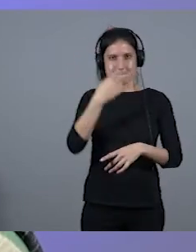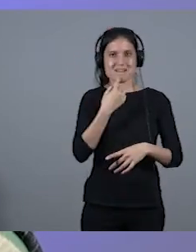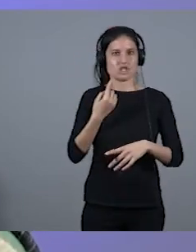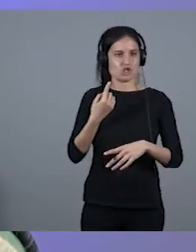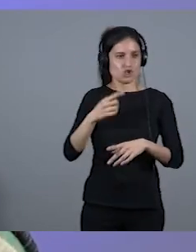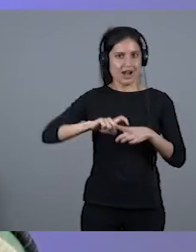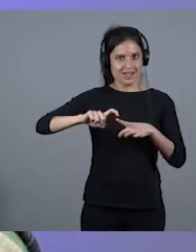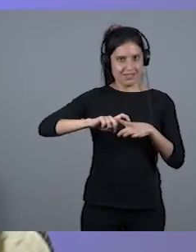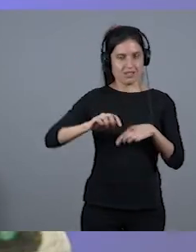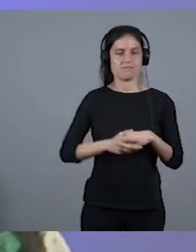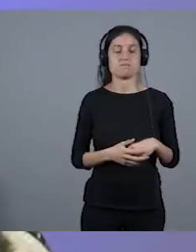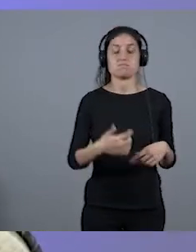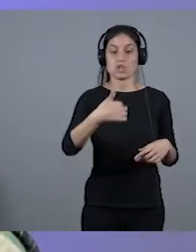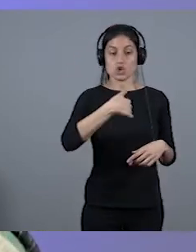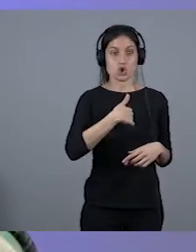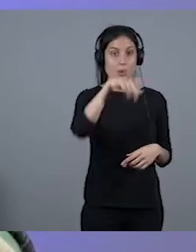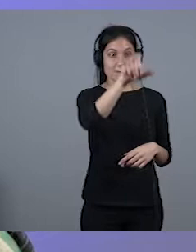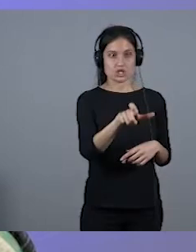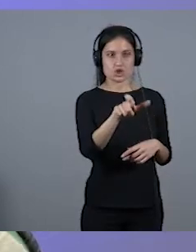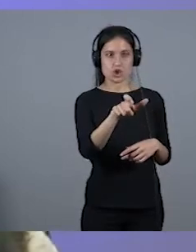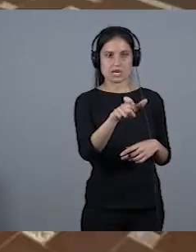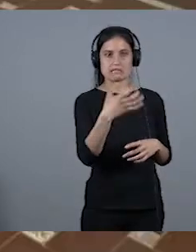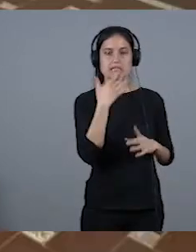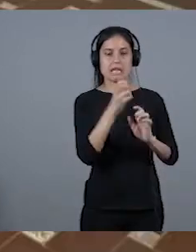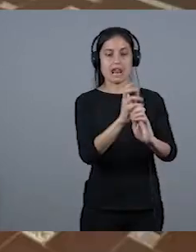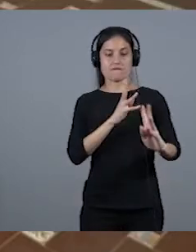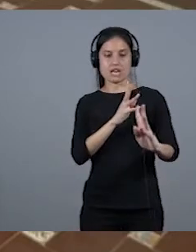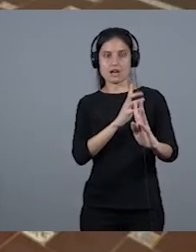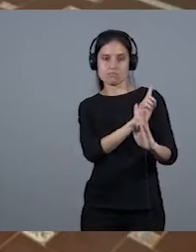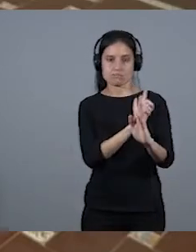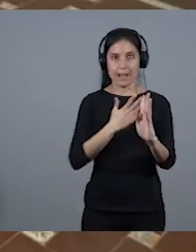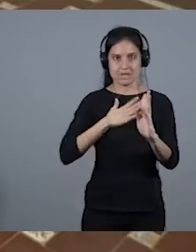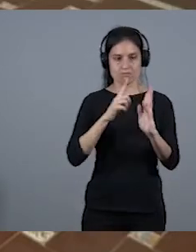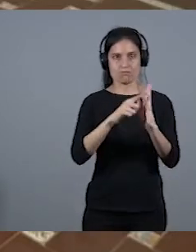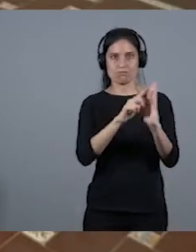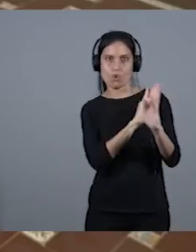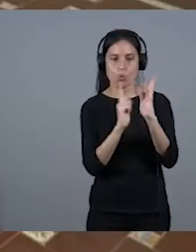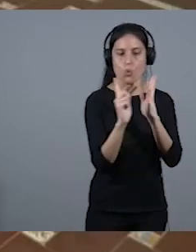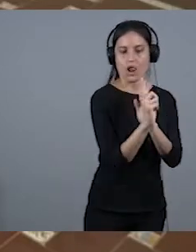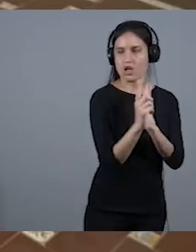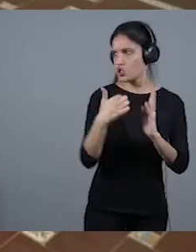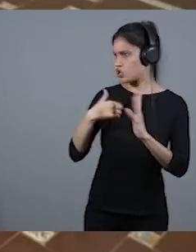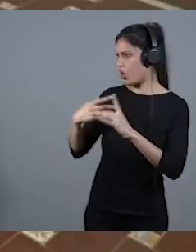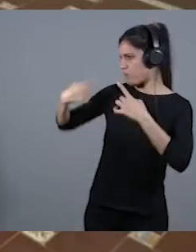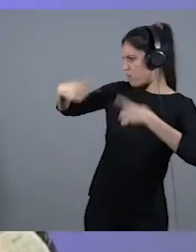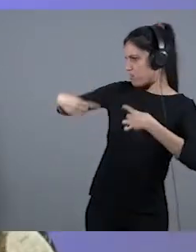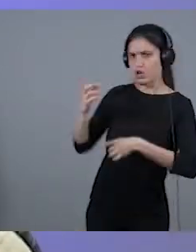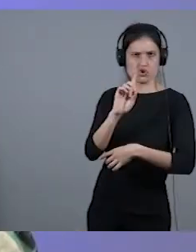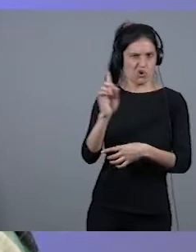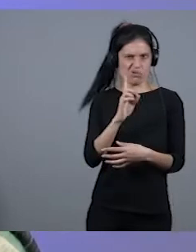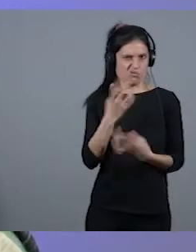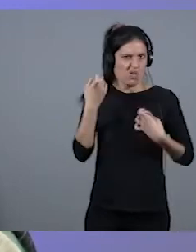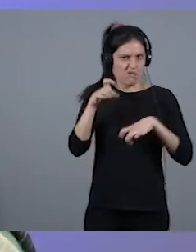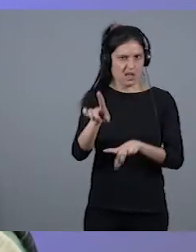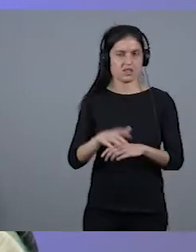nunca me pelearía con una persona que se me hubiera colado en una fila, porque creo que montar un pollo es innecesario. Y dos, y no